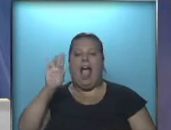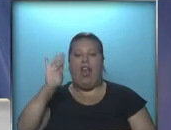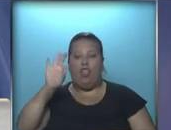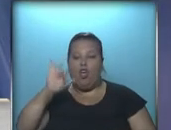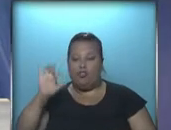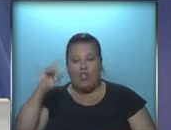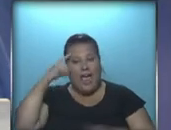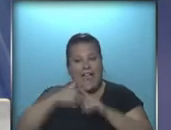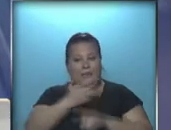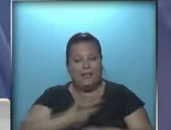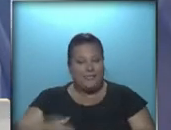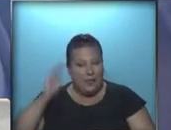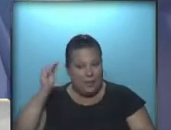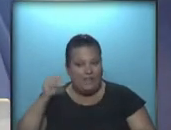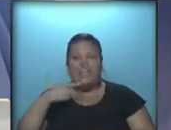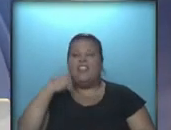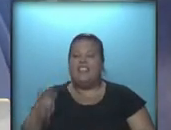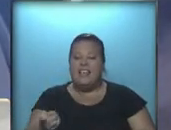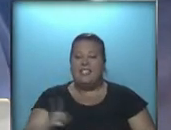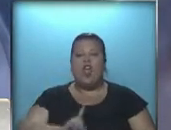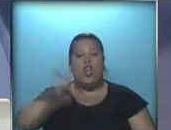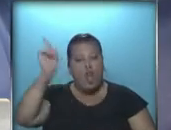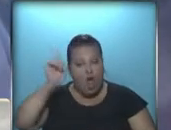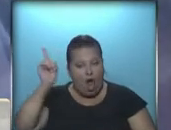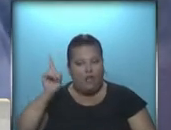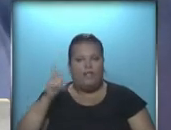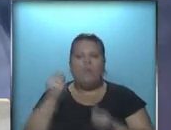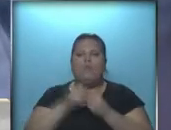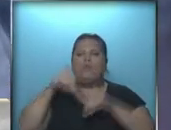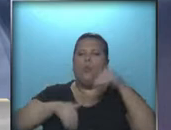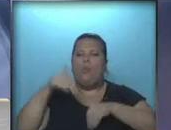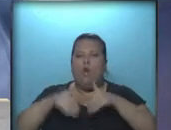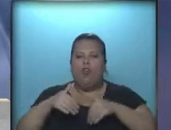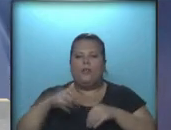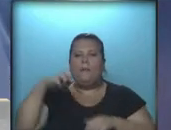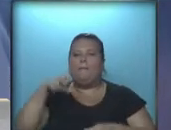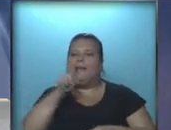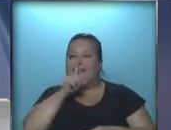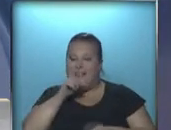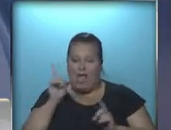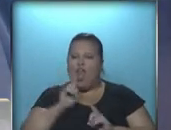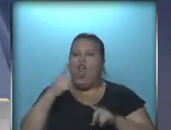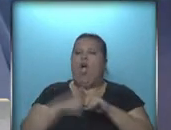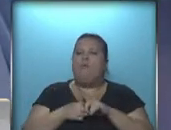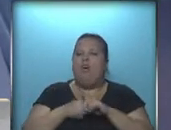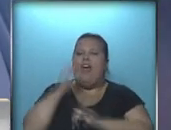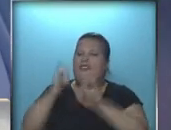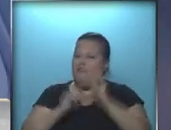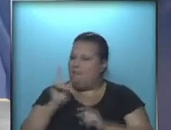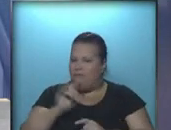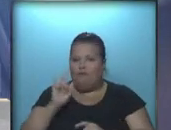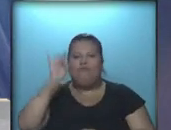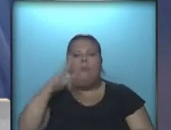ex presidente de Brasil, Brasil dijo que en el norte hay una gran votación por el PT no porque estén informados,